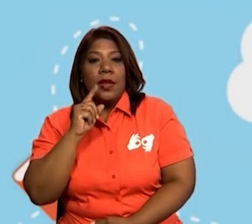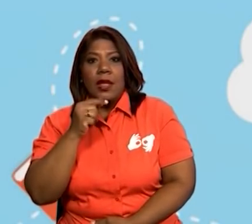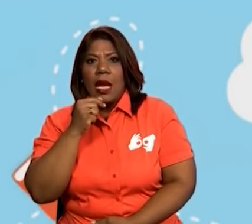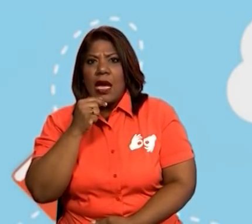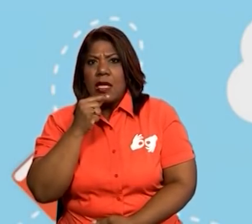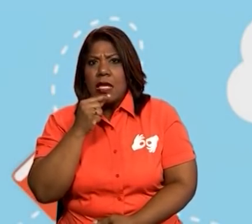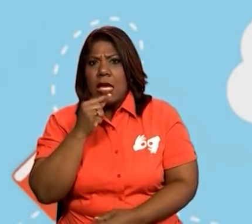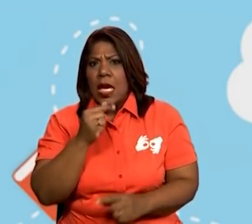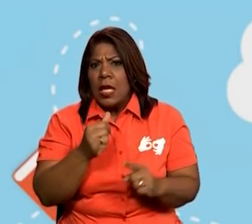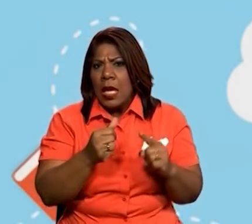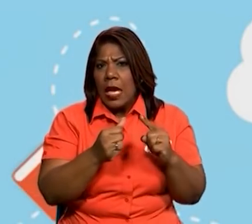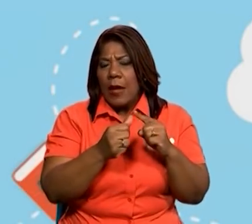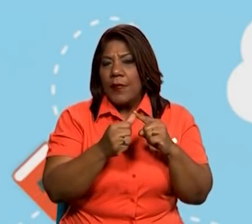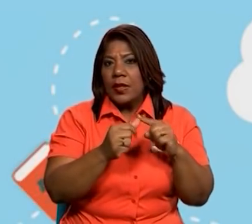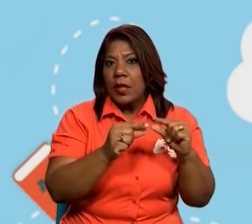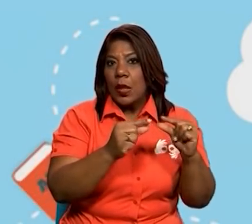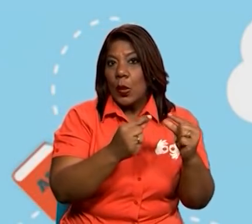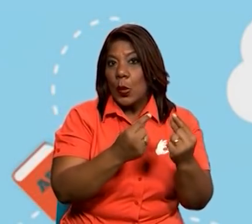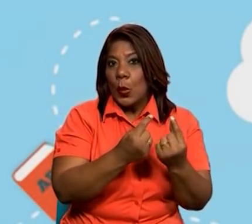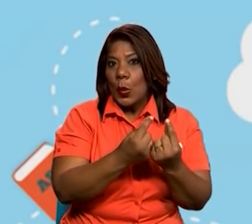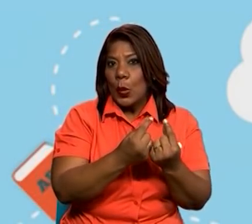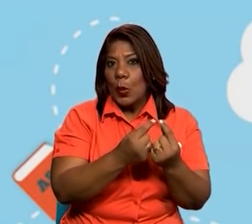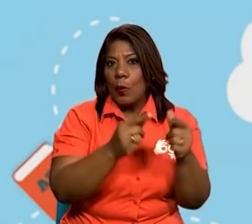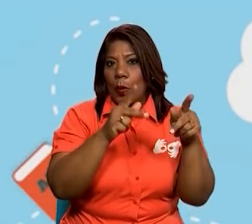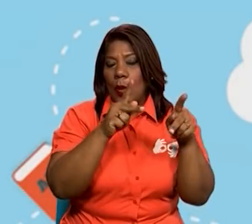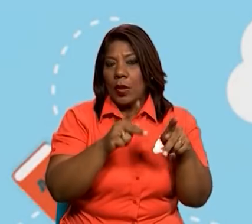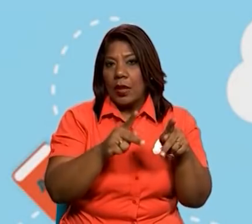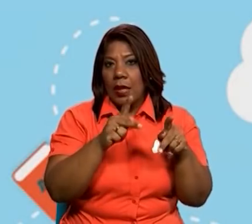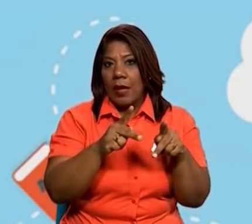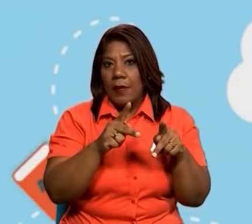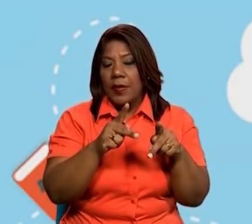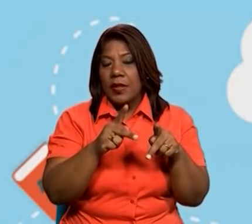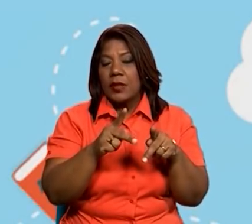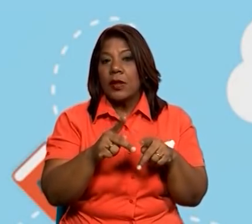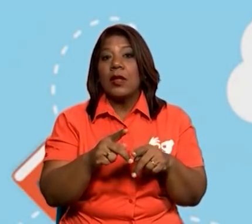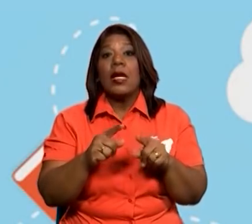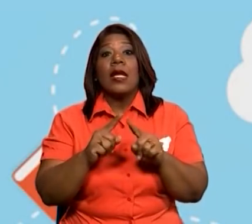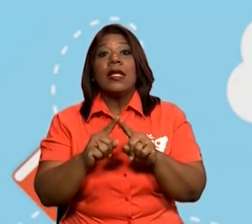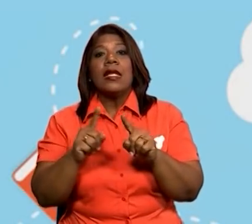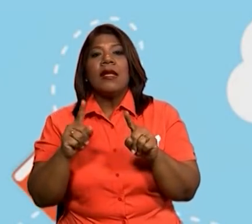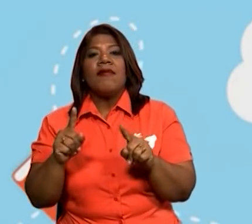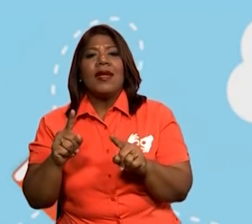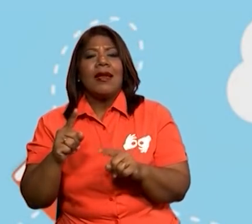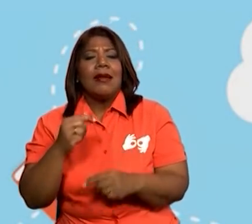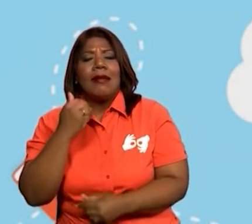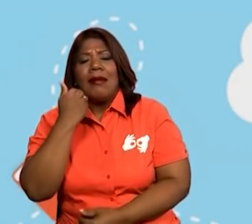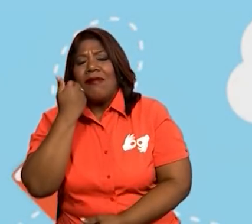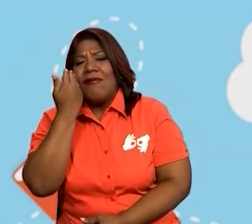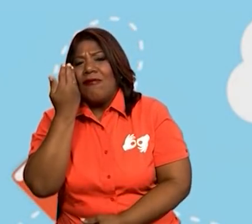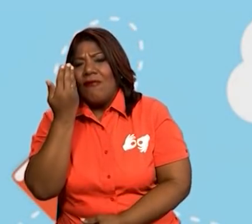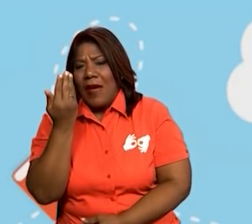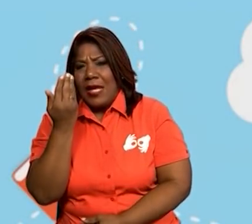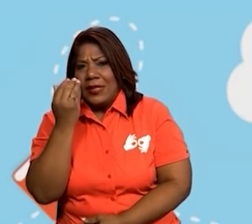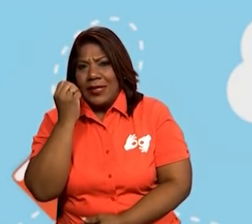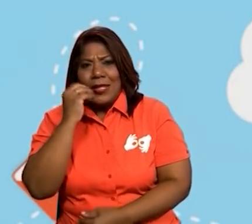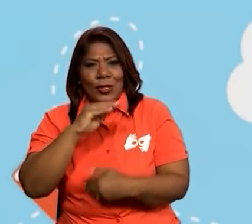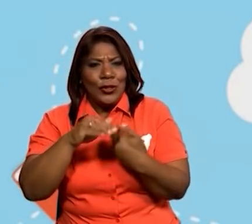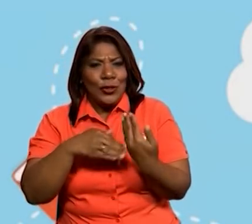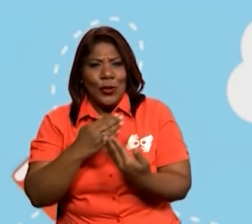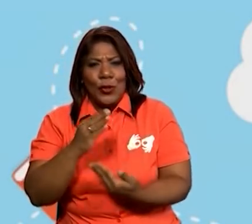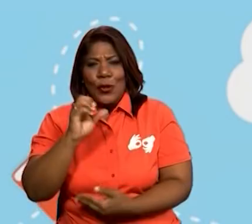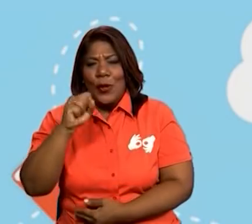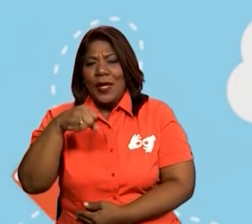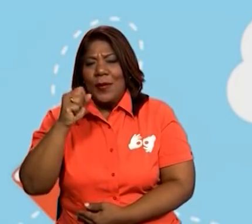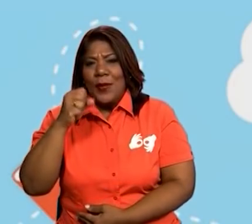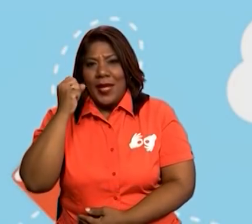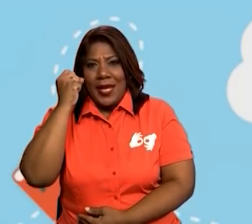por un grupo de personas y con un argumento relativamente sencillo. Bien, niños. ¿A quiénes